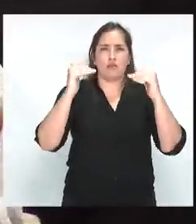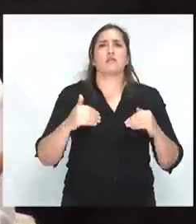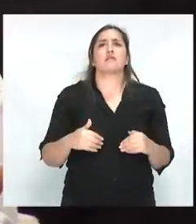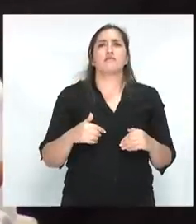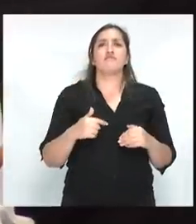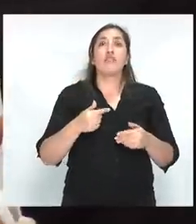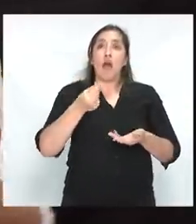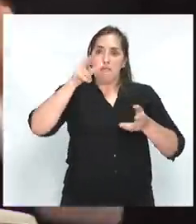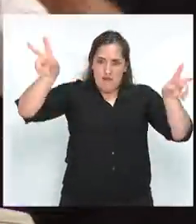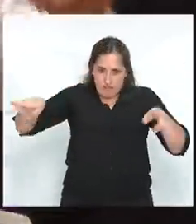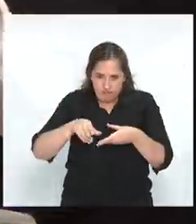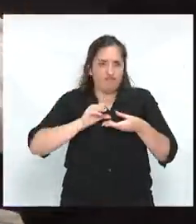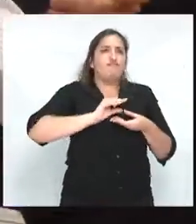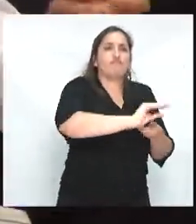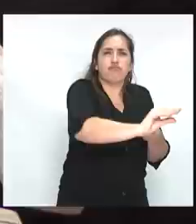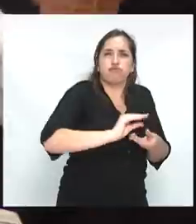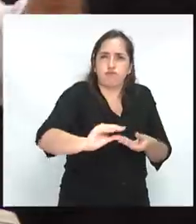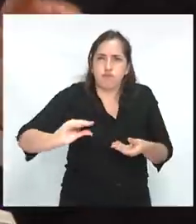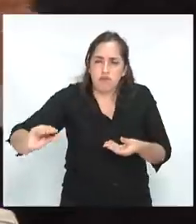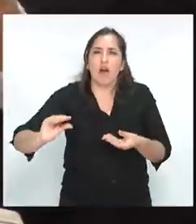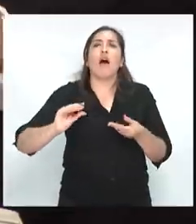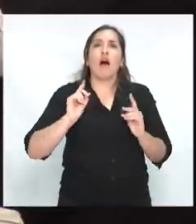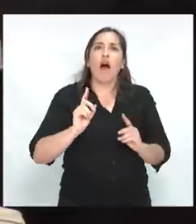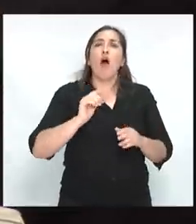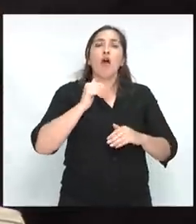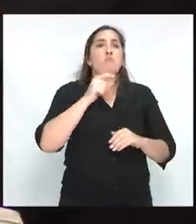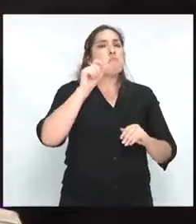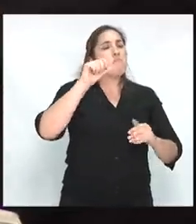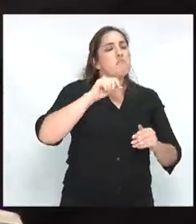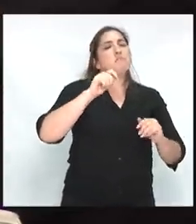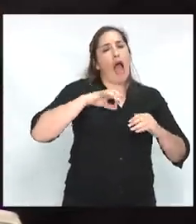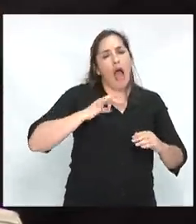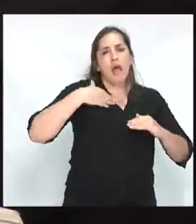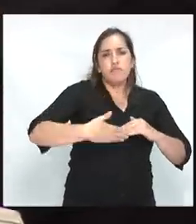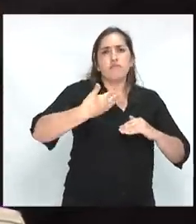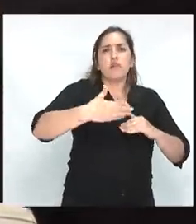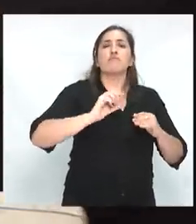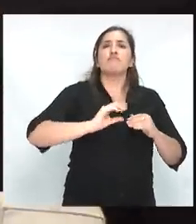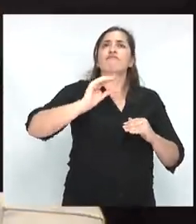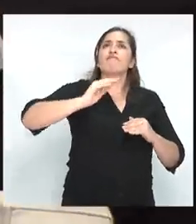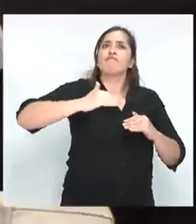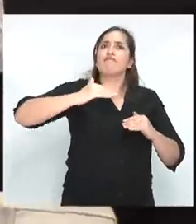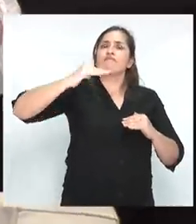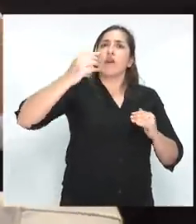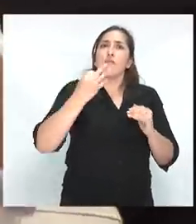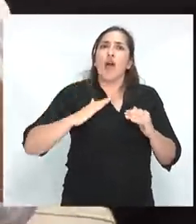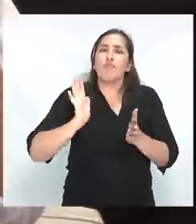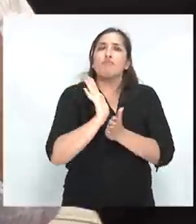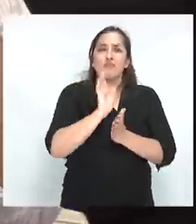redistribución de la riqueza, sostenibilidad del crecimiento y de la redistribución de la riqueza.